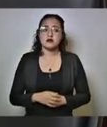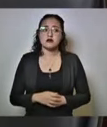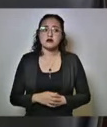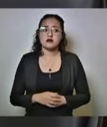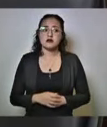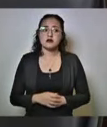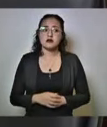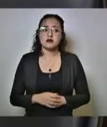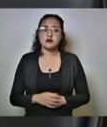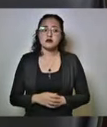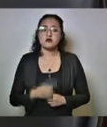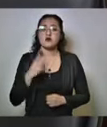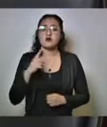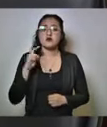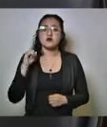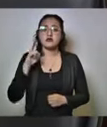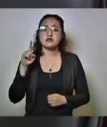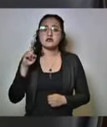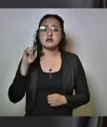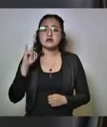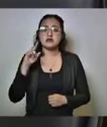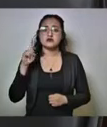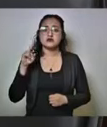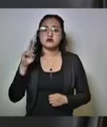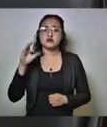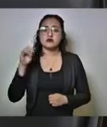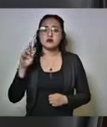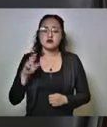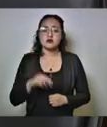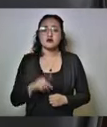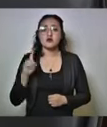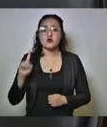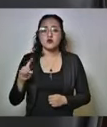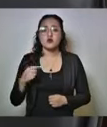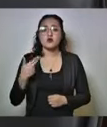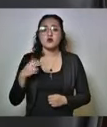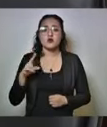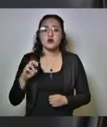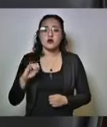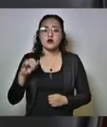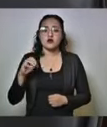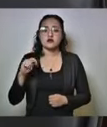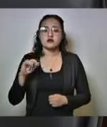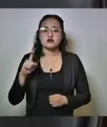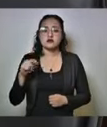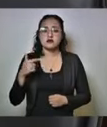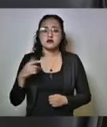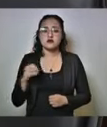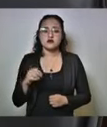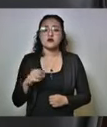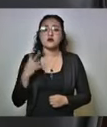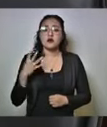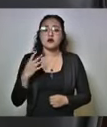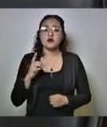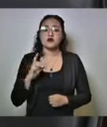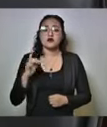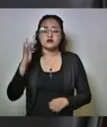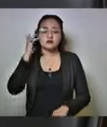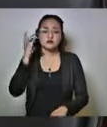uno en Izúcar de Matamoros, uno en Huejotzingo, cuatro en San Martín Tesmelucan,